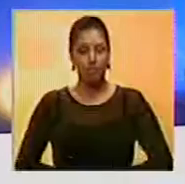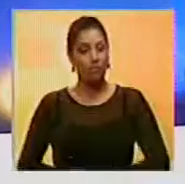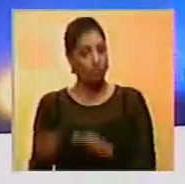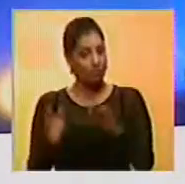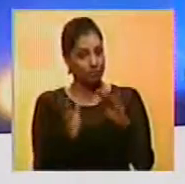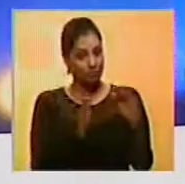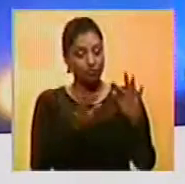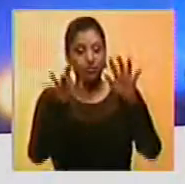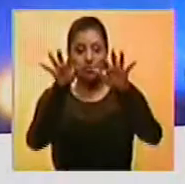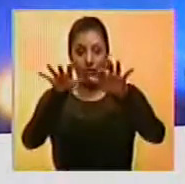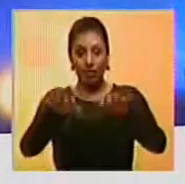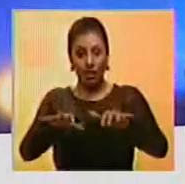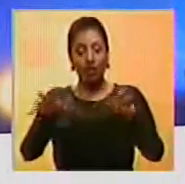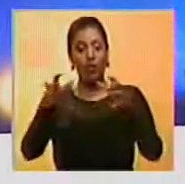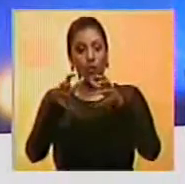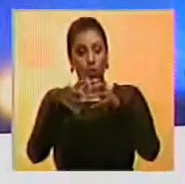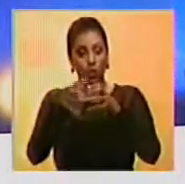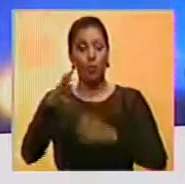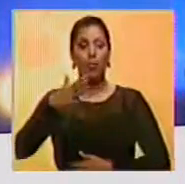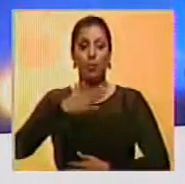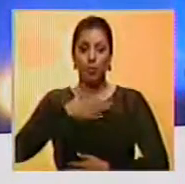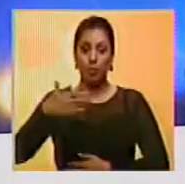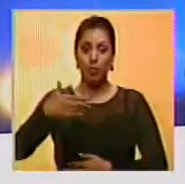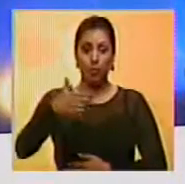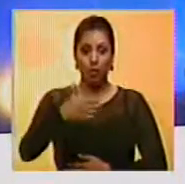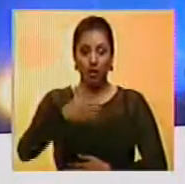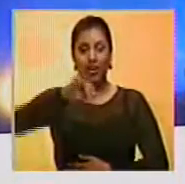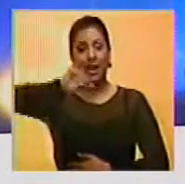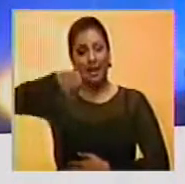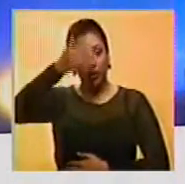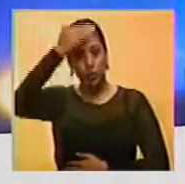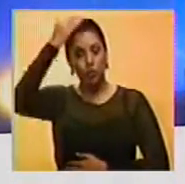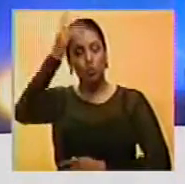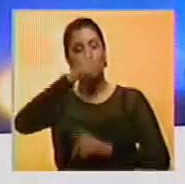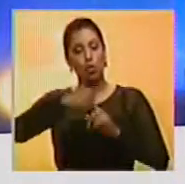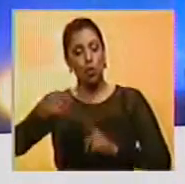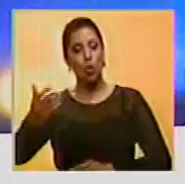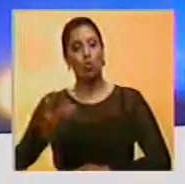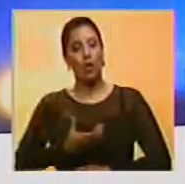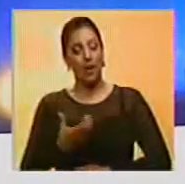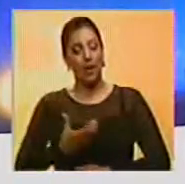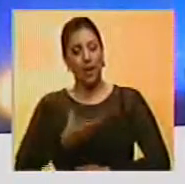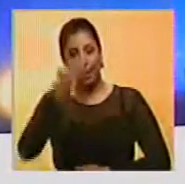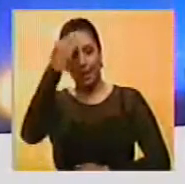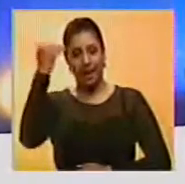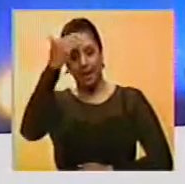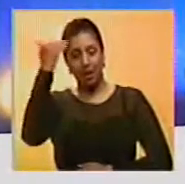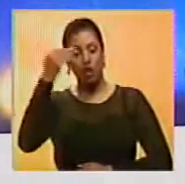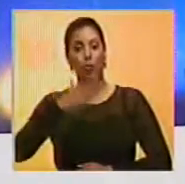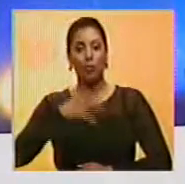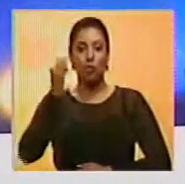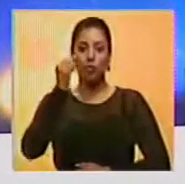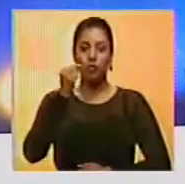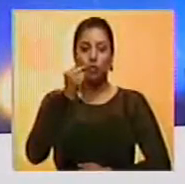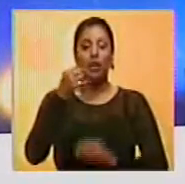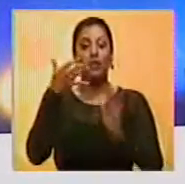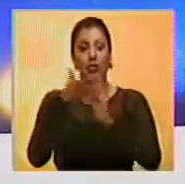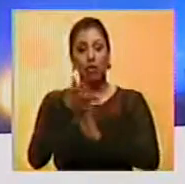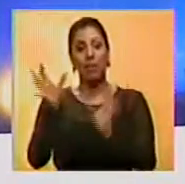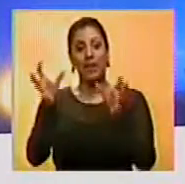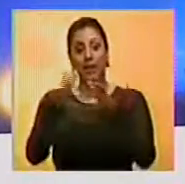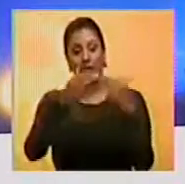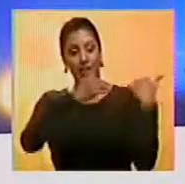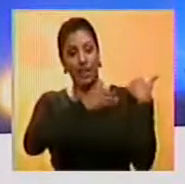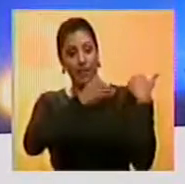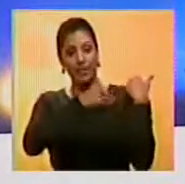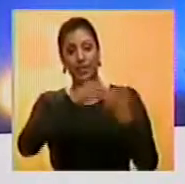El secretario ejecutivo de la mesa de la unidad Jesús Torrealba y el alcalde del municipio de Sucre, Carlos Ocarín, se reunieron con el representante del Papa, Monseñor Claudio